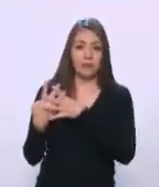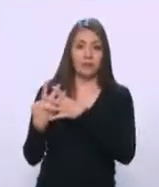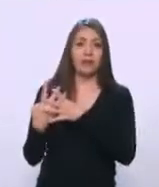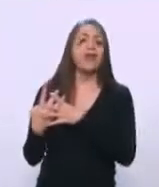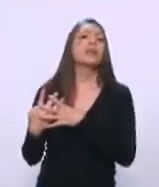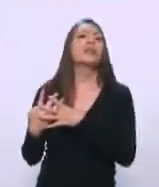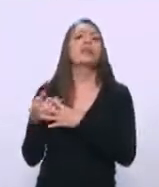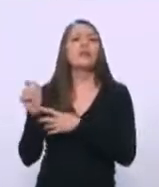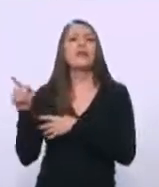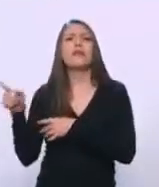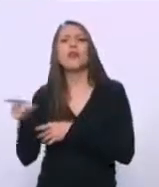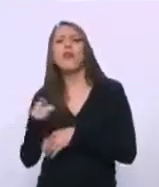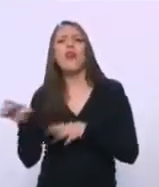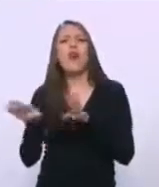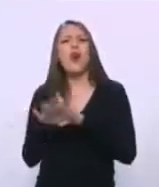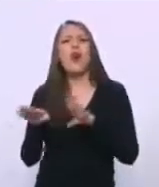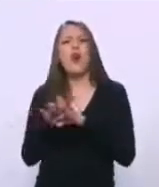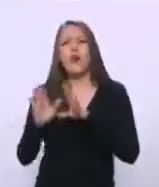componendas que había tenido